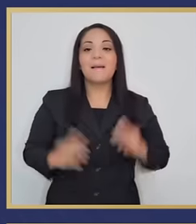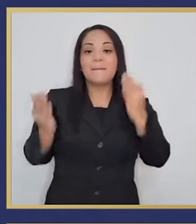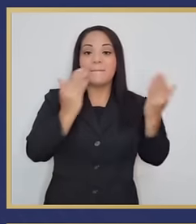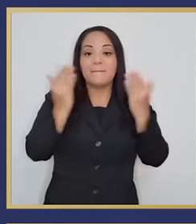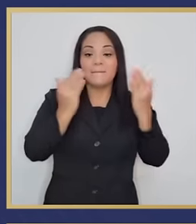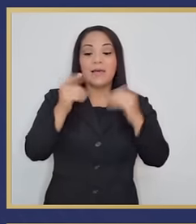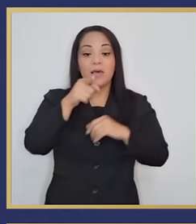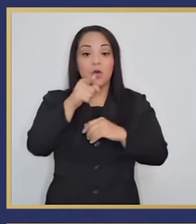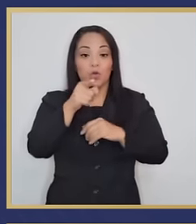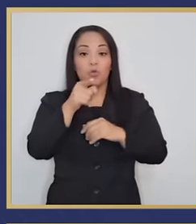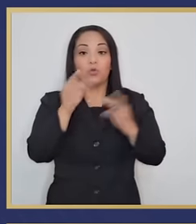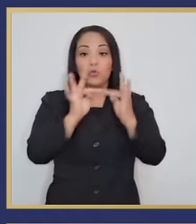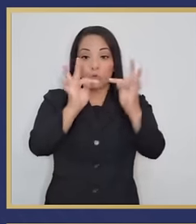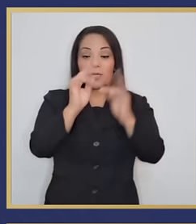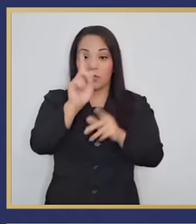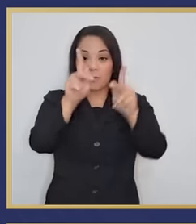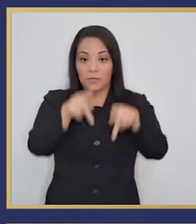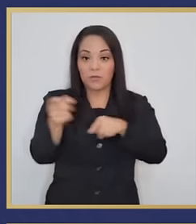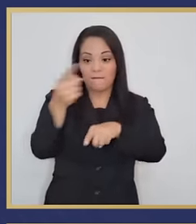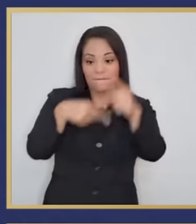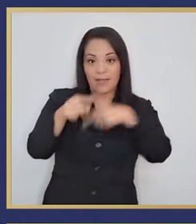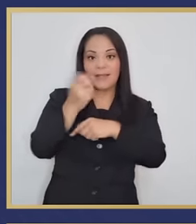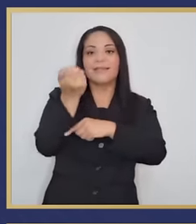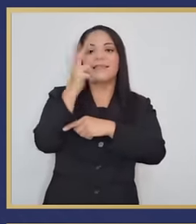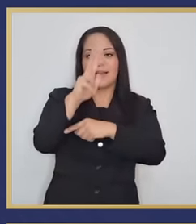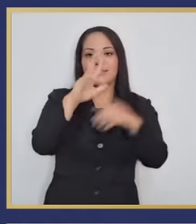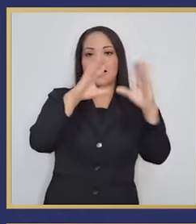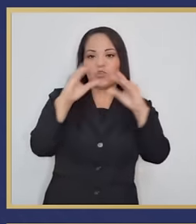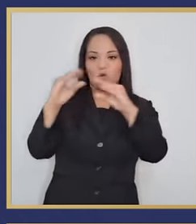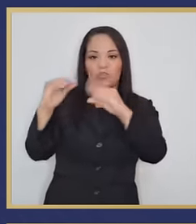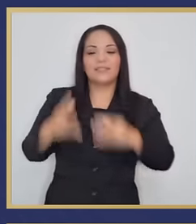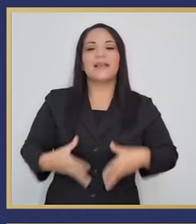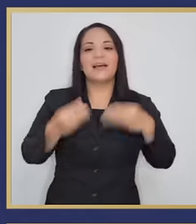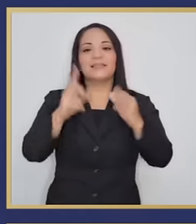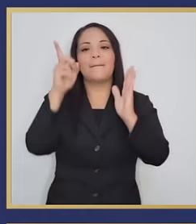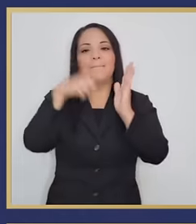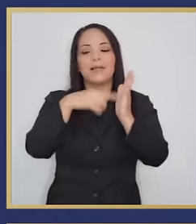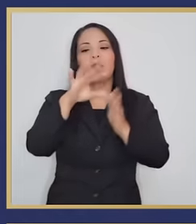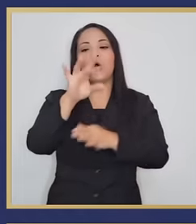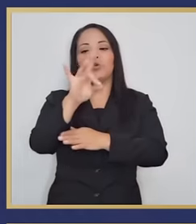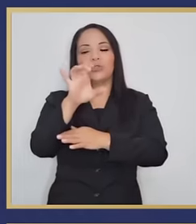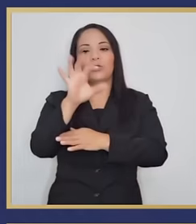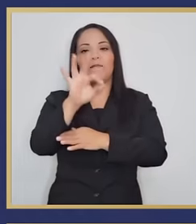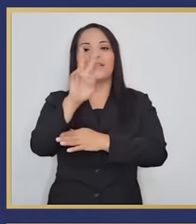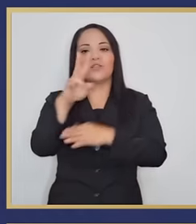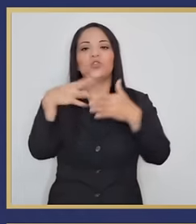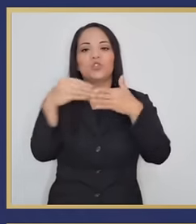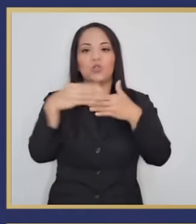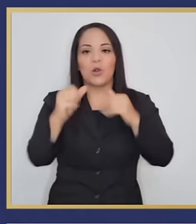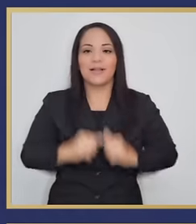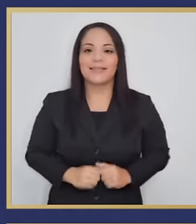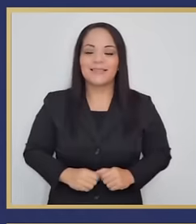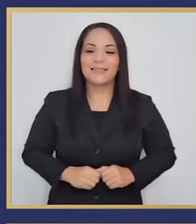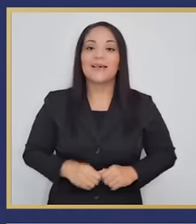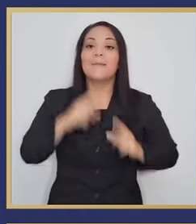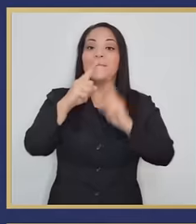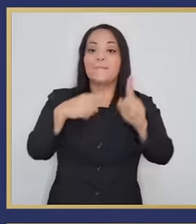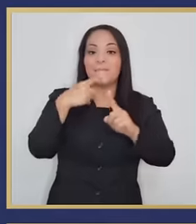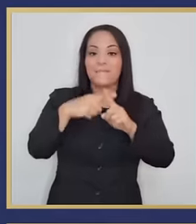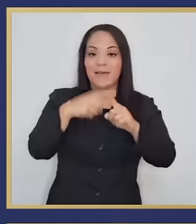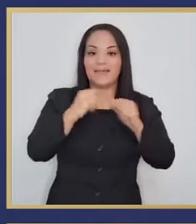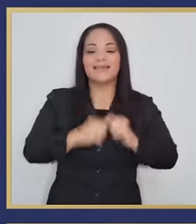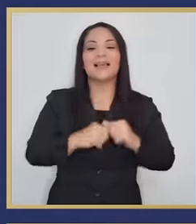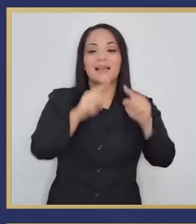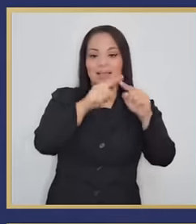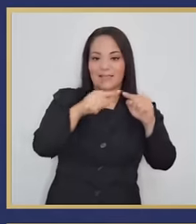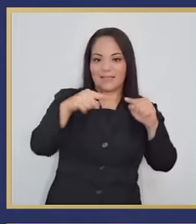En promedio, cada turista se queda en Costa Rica 13 noches y gasta $1,892. Por